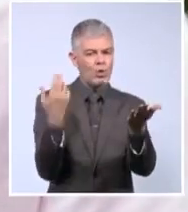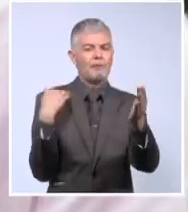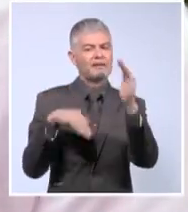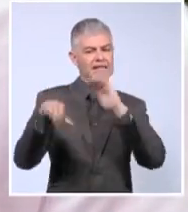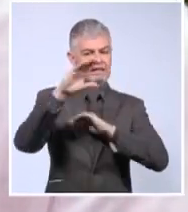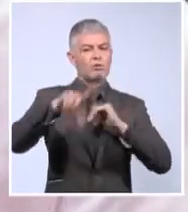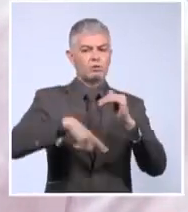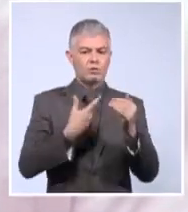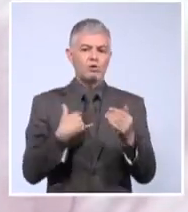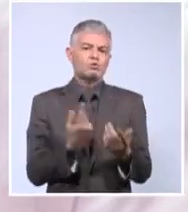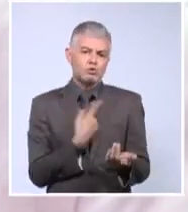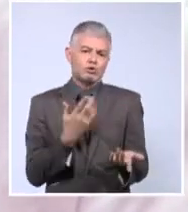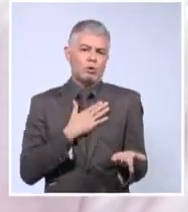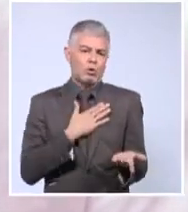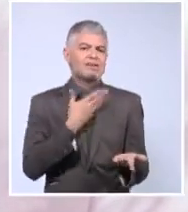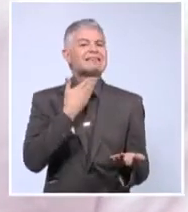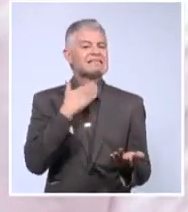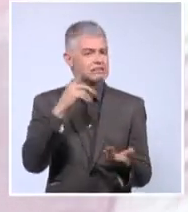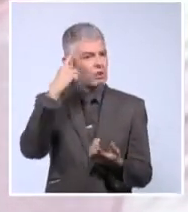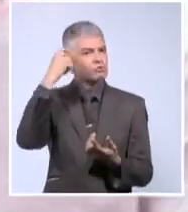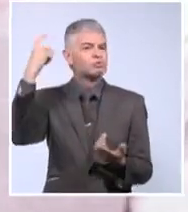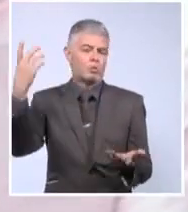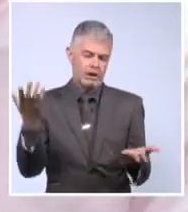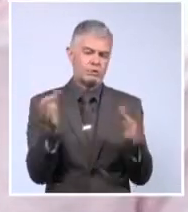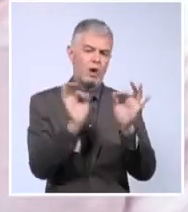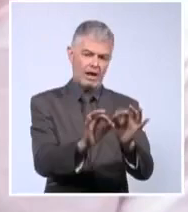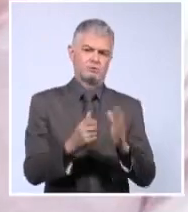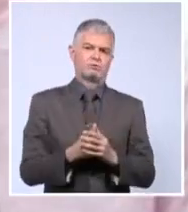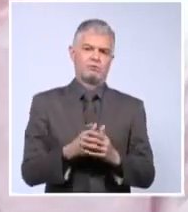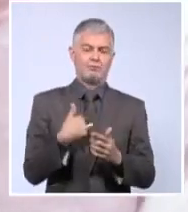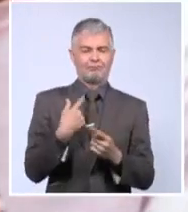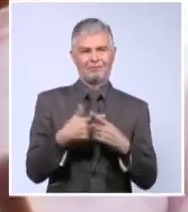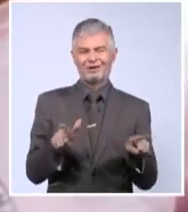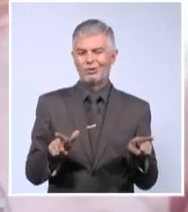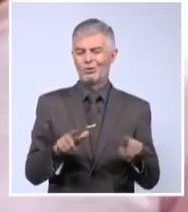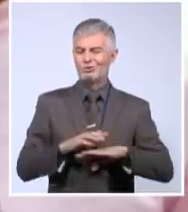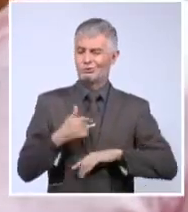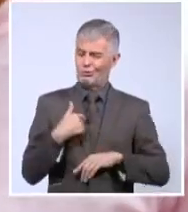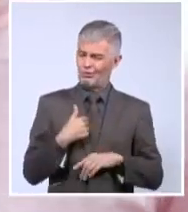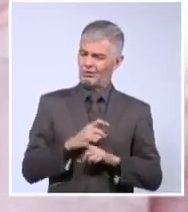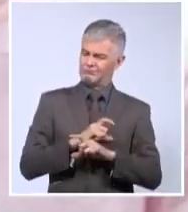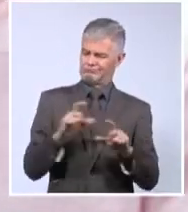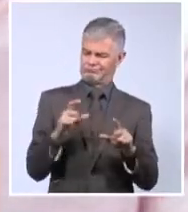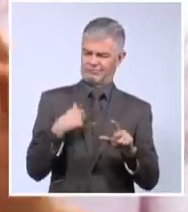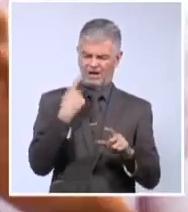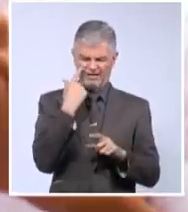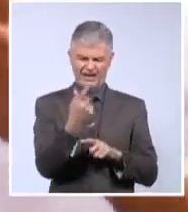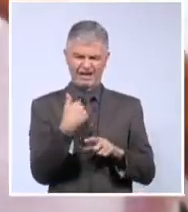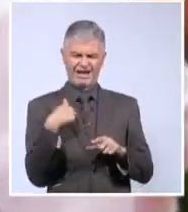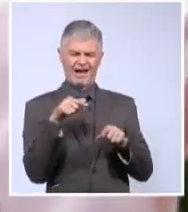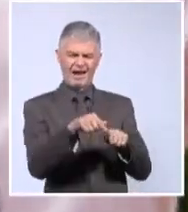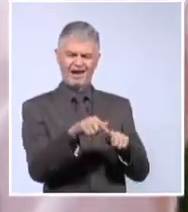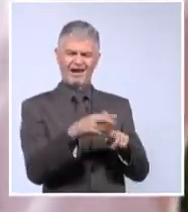esperanza ahí con lo que pasó ese día. Pero al ver que tiene esa trayectoria, que